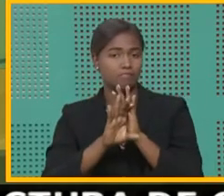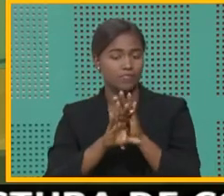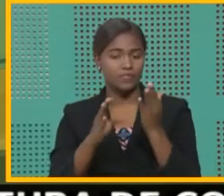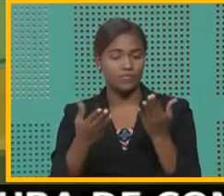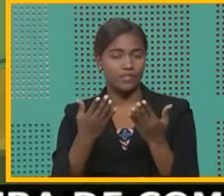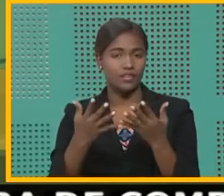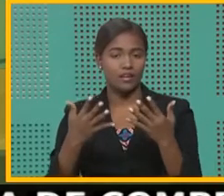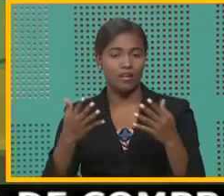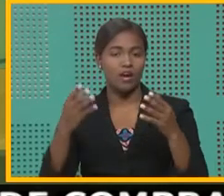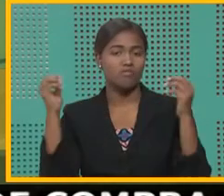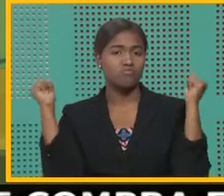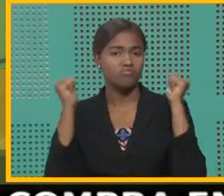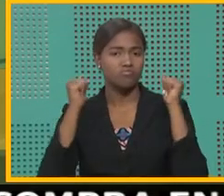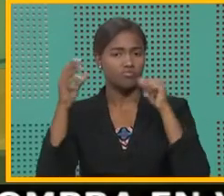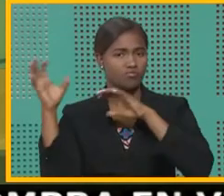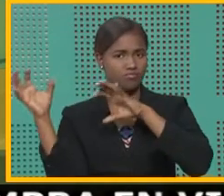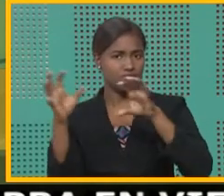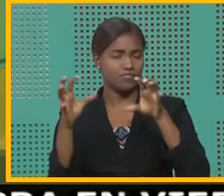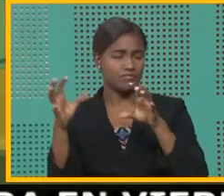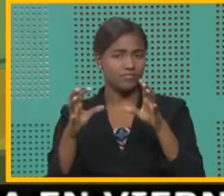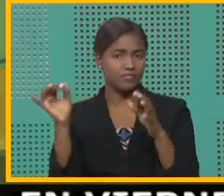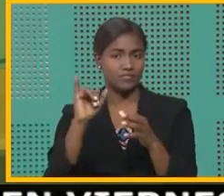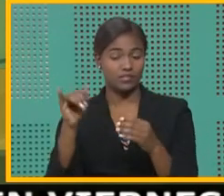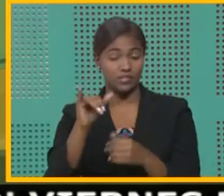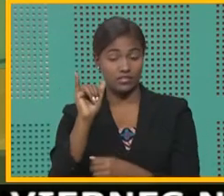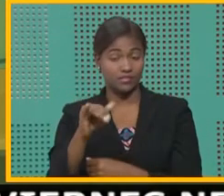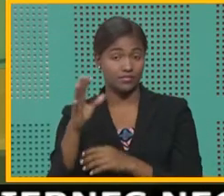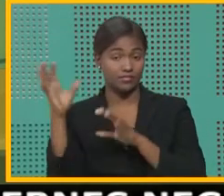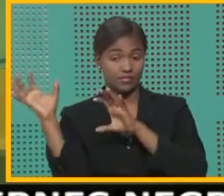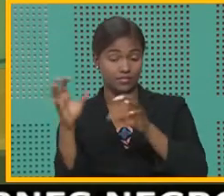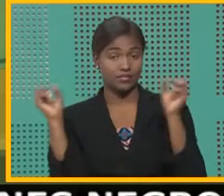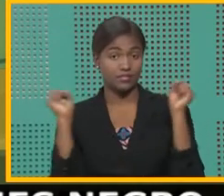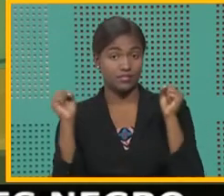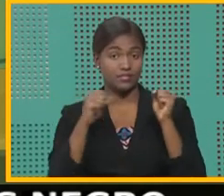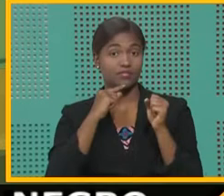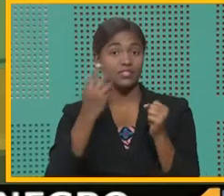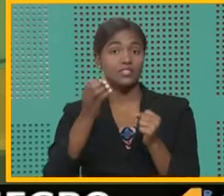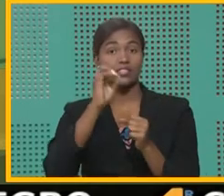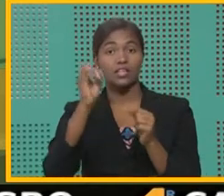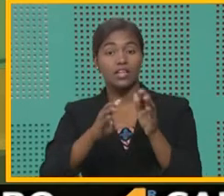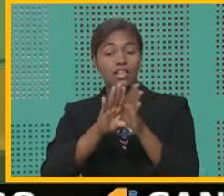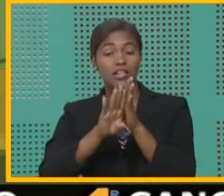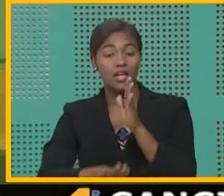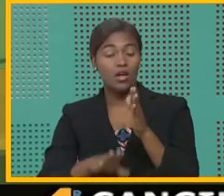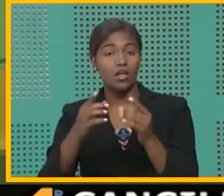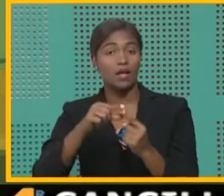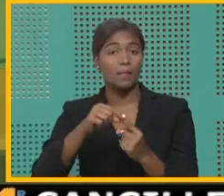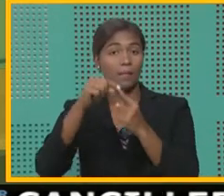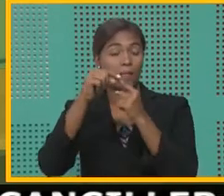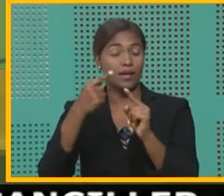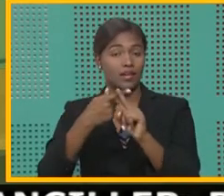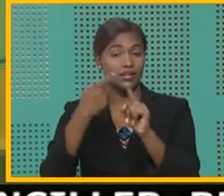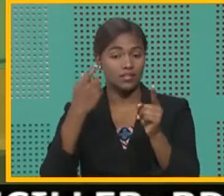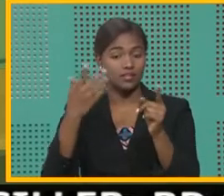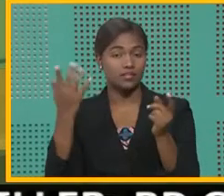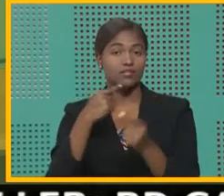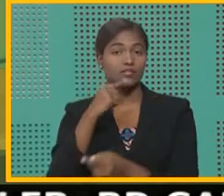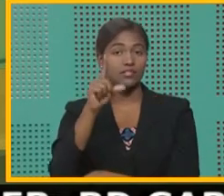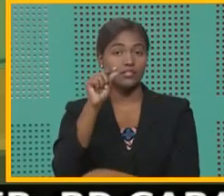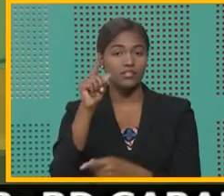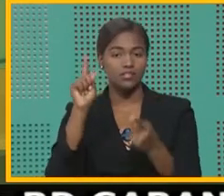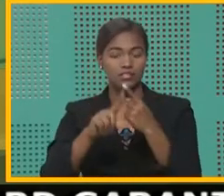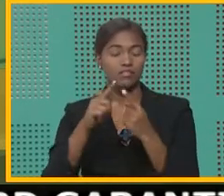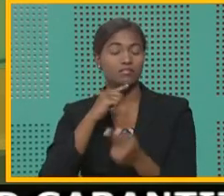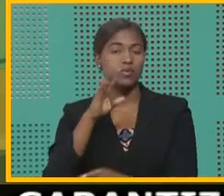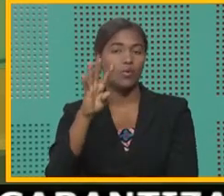un aire acondicionado y el aire acondicionado te dice descuentos especiales desde un 20% hasta un